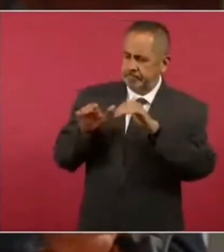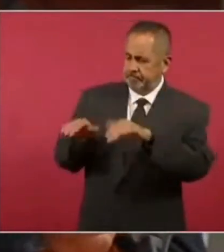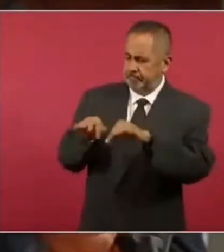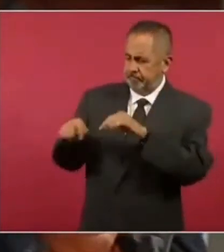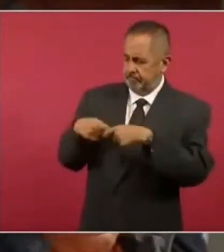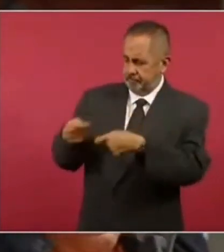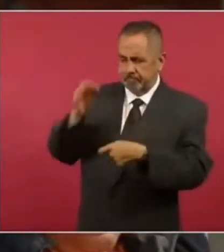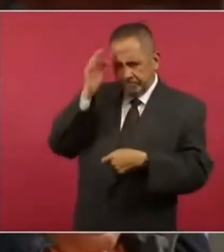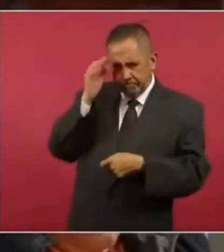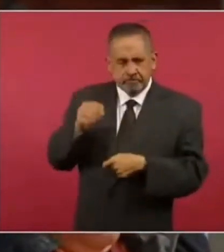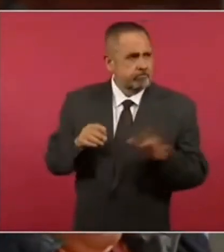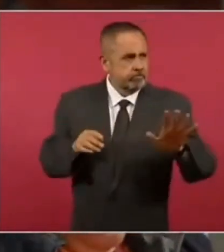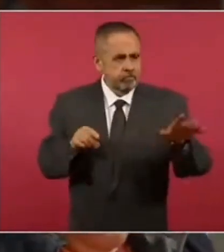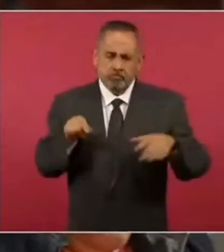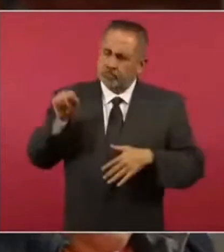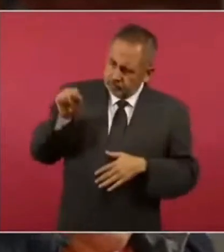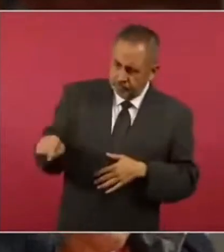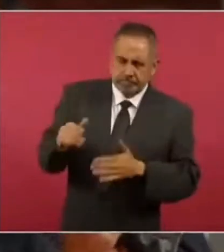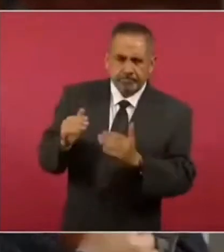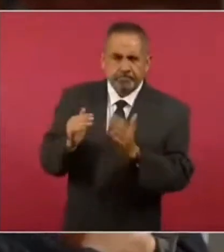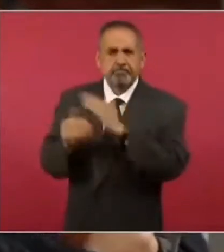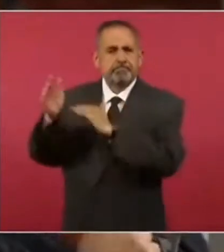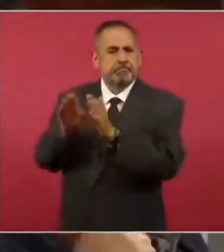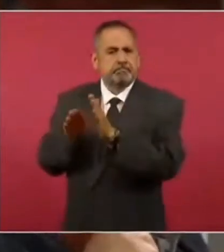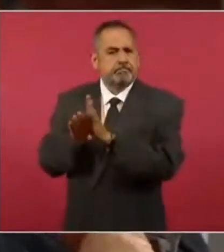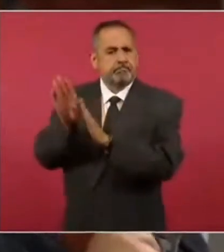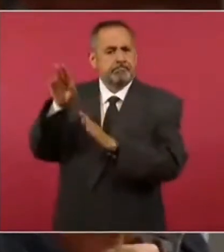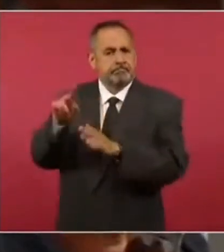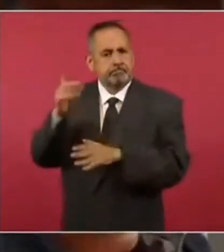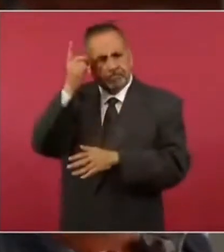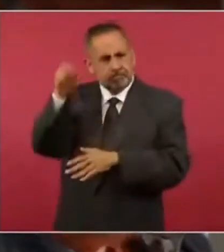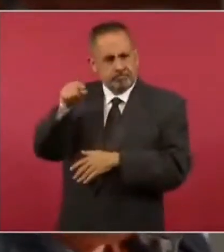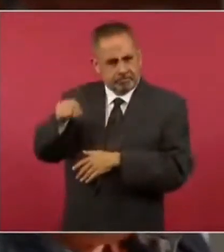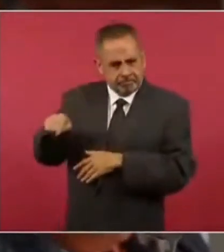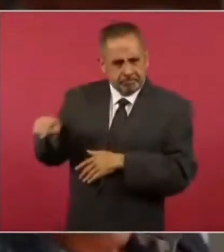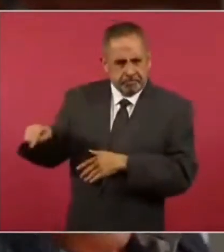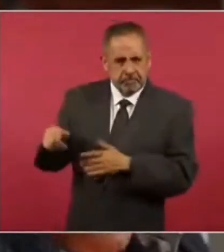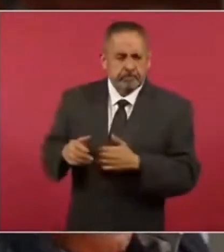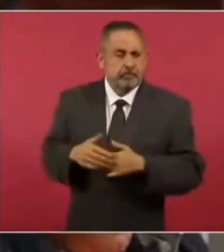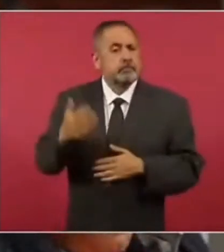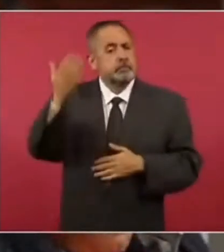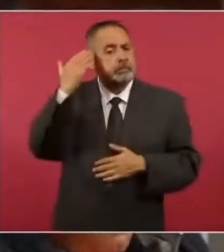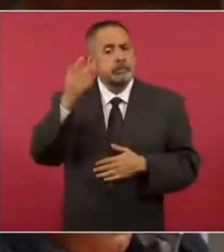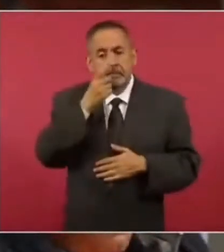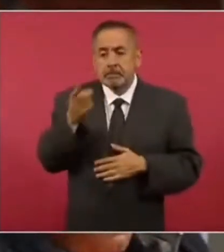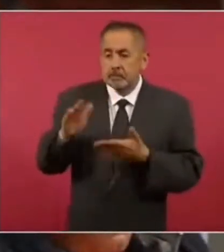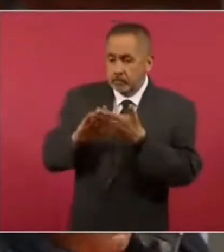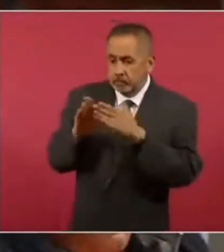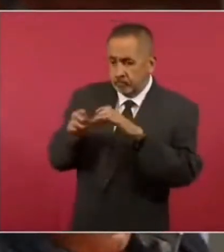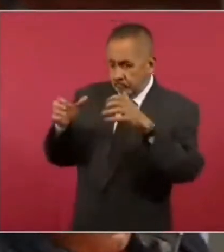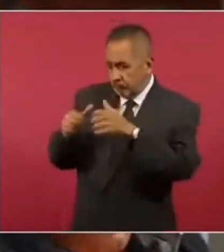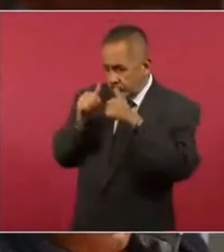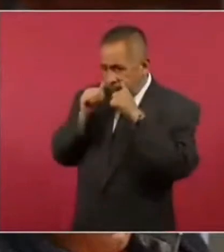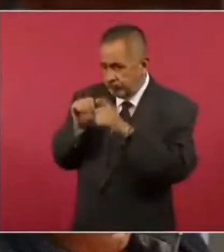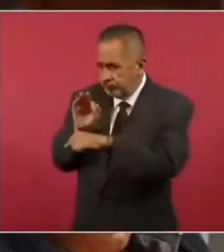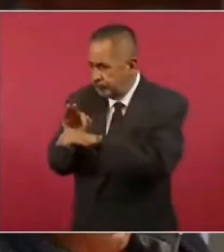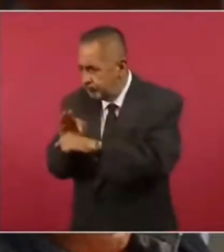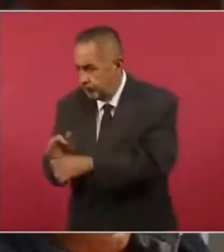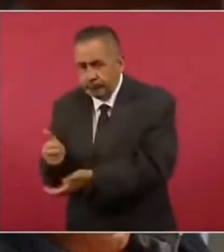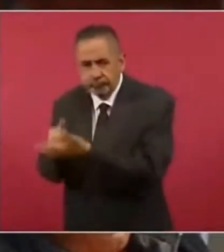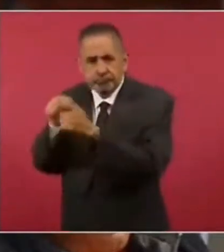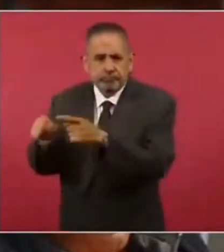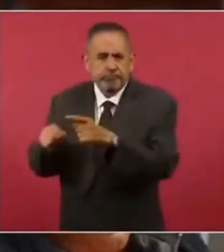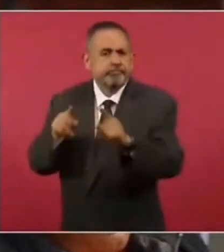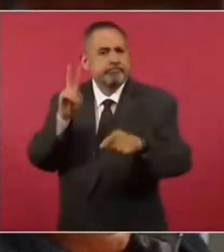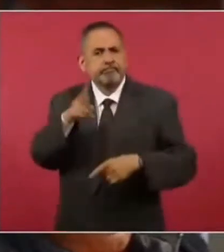trabajar en este modelo de desarrollo. Al principio se había hablado mucho de que se iba a trabajar con las comunidades y hay un tema